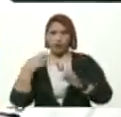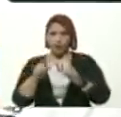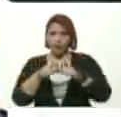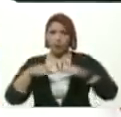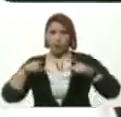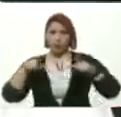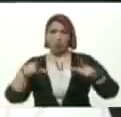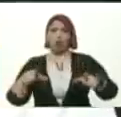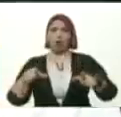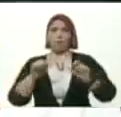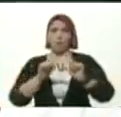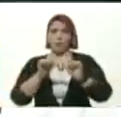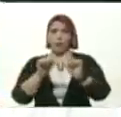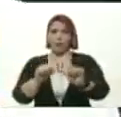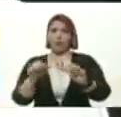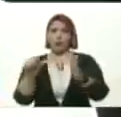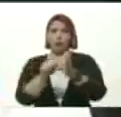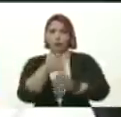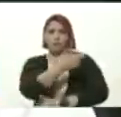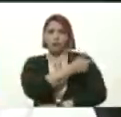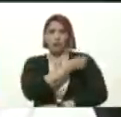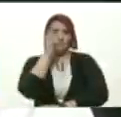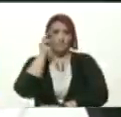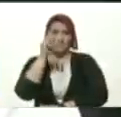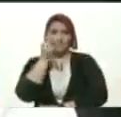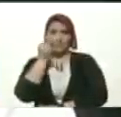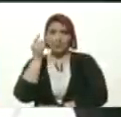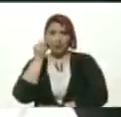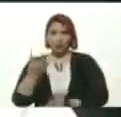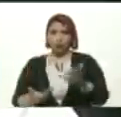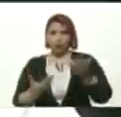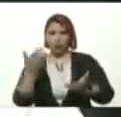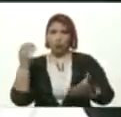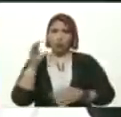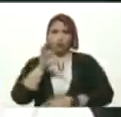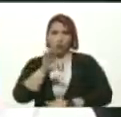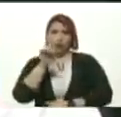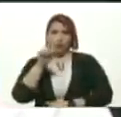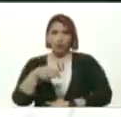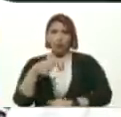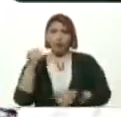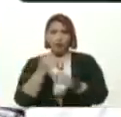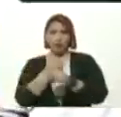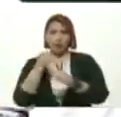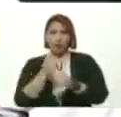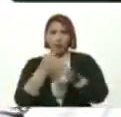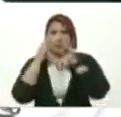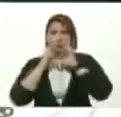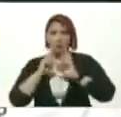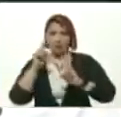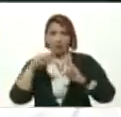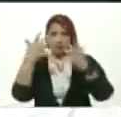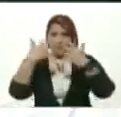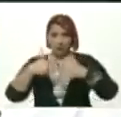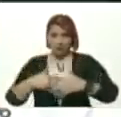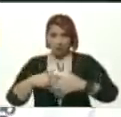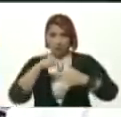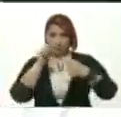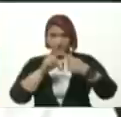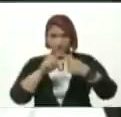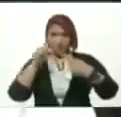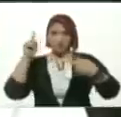Maestros y maestras Y trabajadores de la educación Cocineros de la patria Obreros y administrativos Eso como primer elemento